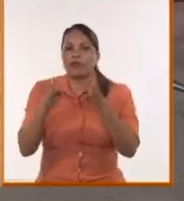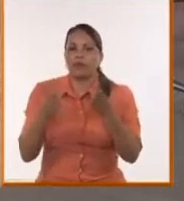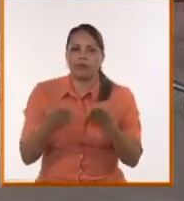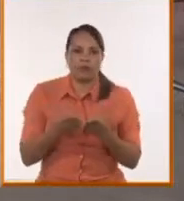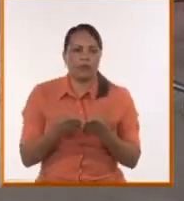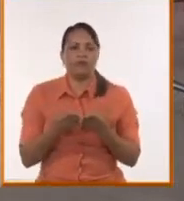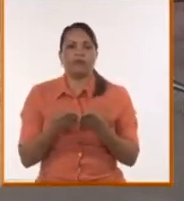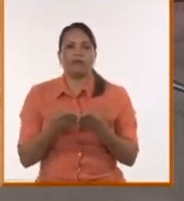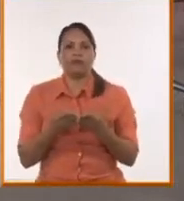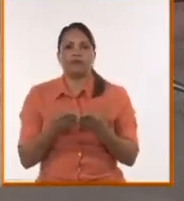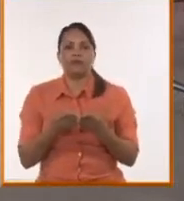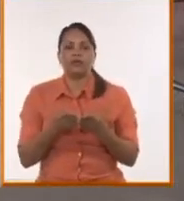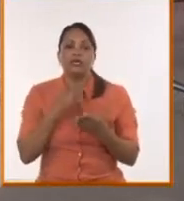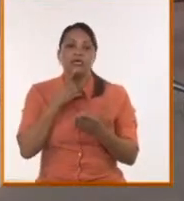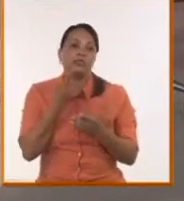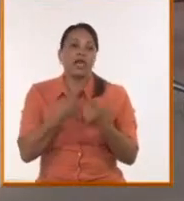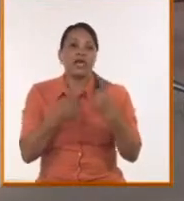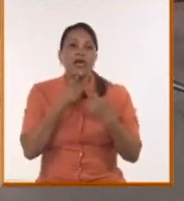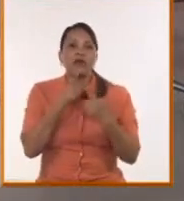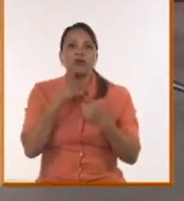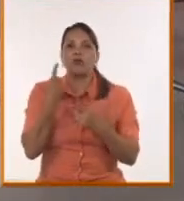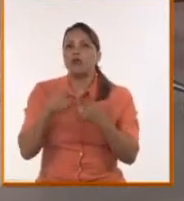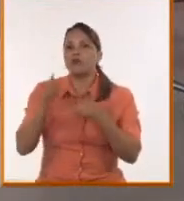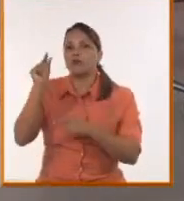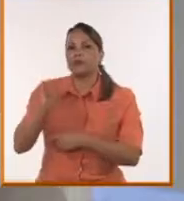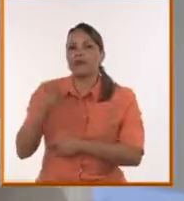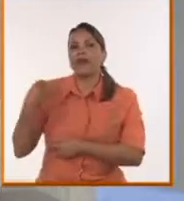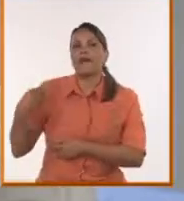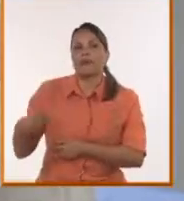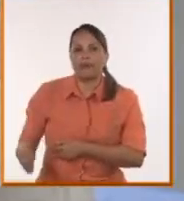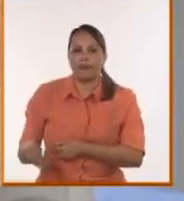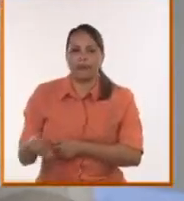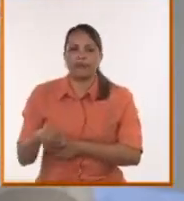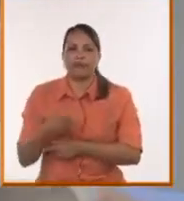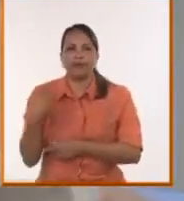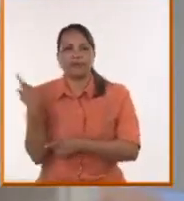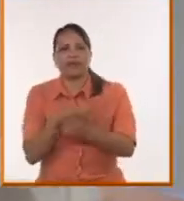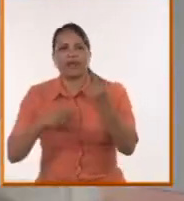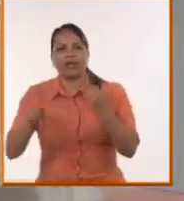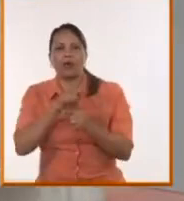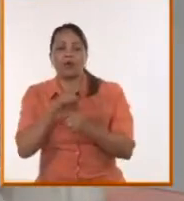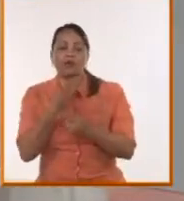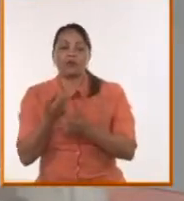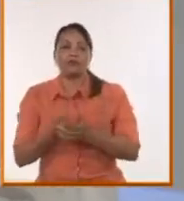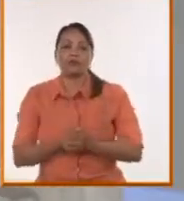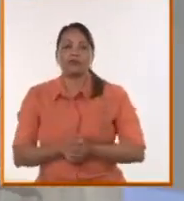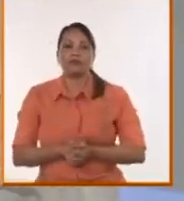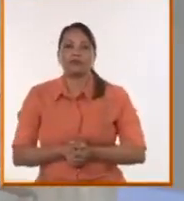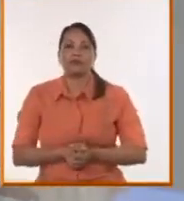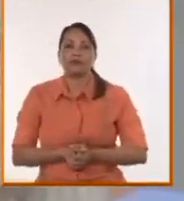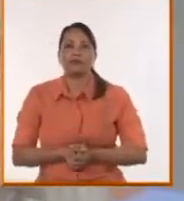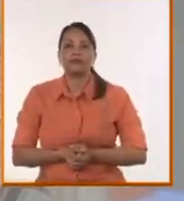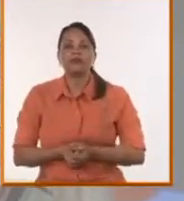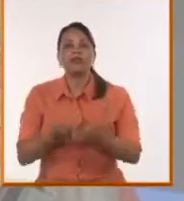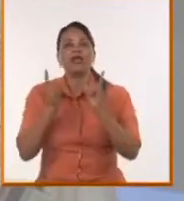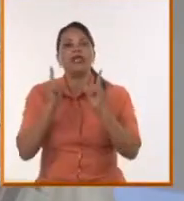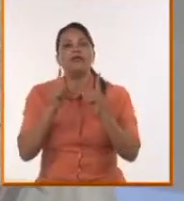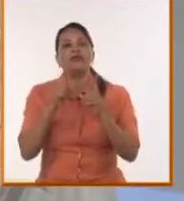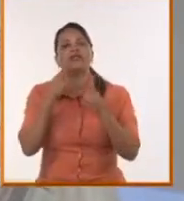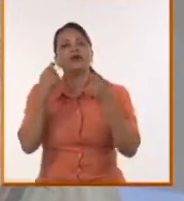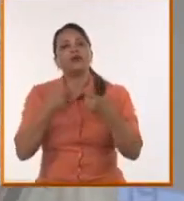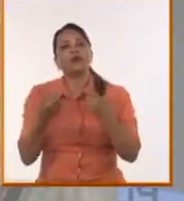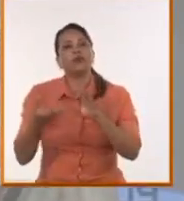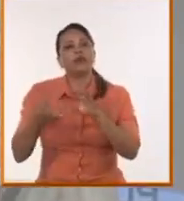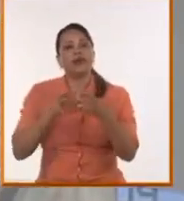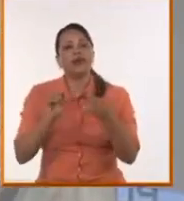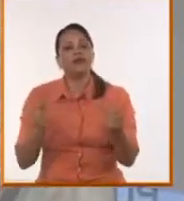Los otros lo van a aprovechar. Esa falso dilema, que no caigas en la polaridad, pues la política es de polaridad. Porque estamos